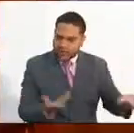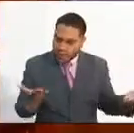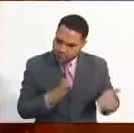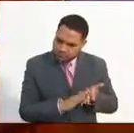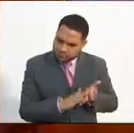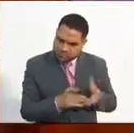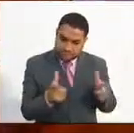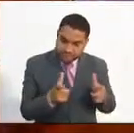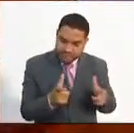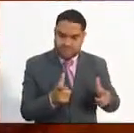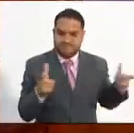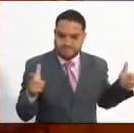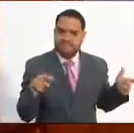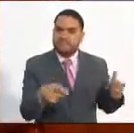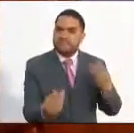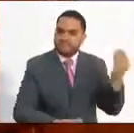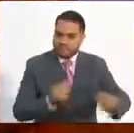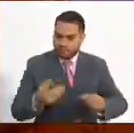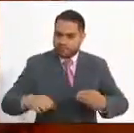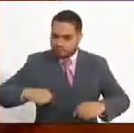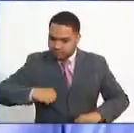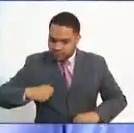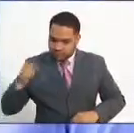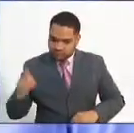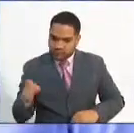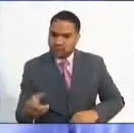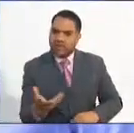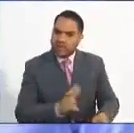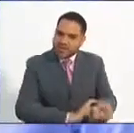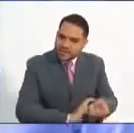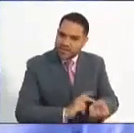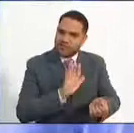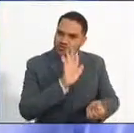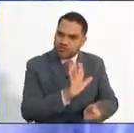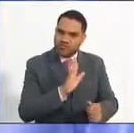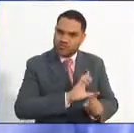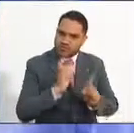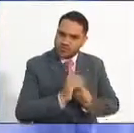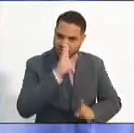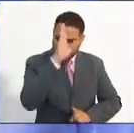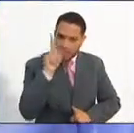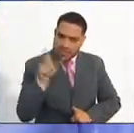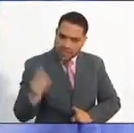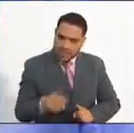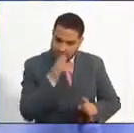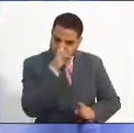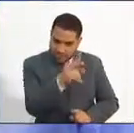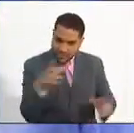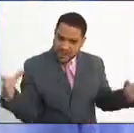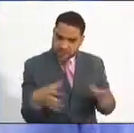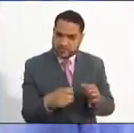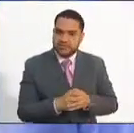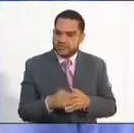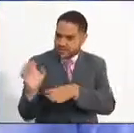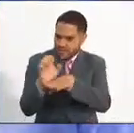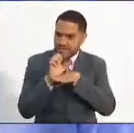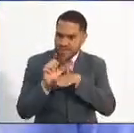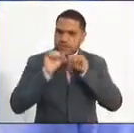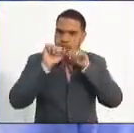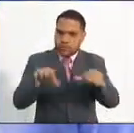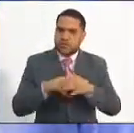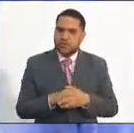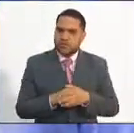derechos y la formulación de planes de salvaguardia étnica. La escuela forma parte del grupo del conjunto de entidades públicas que